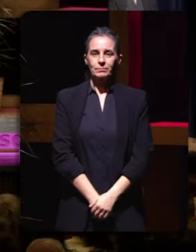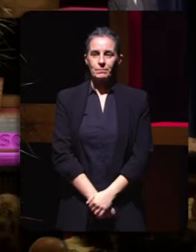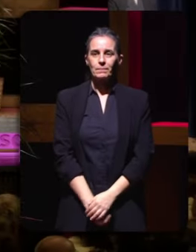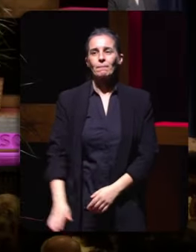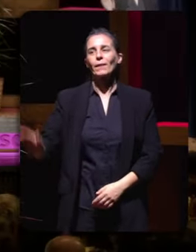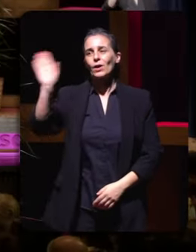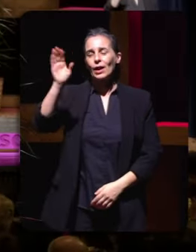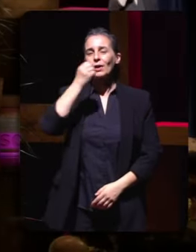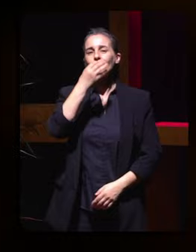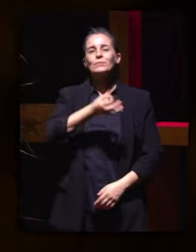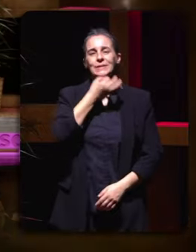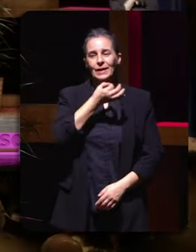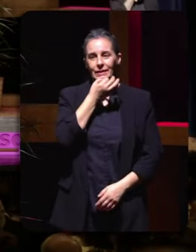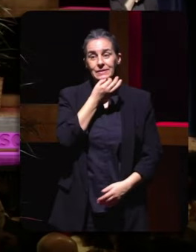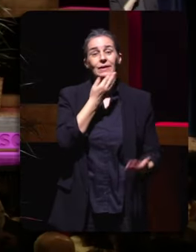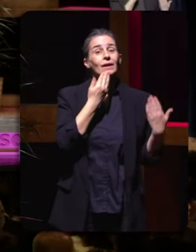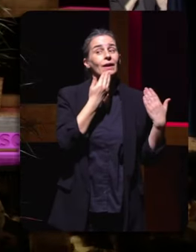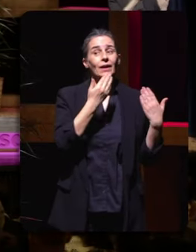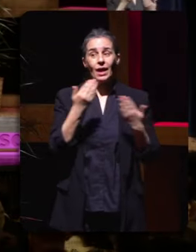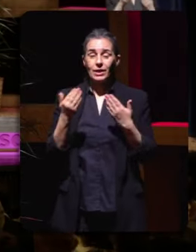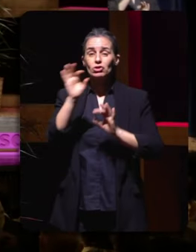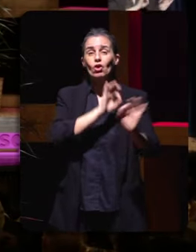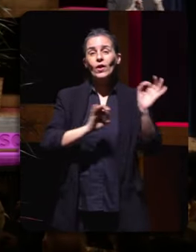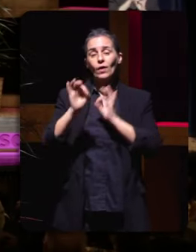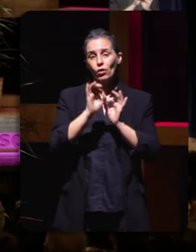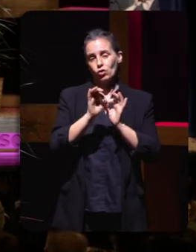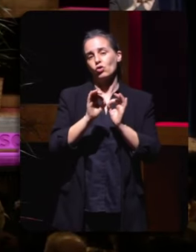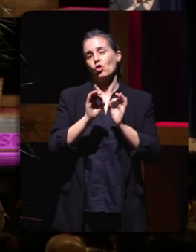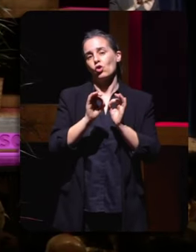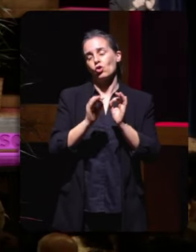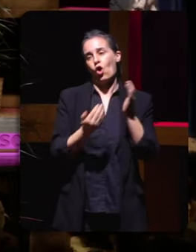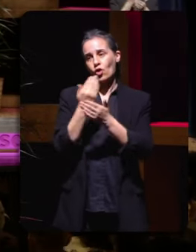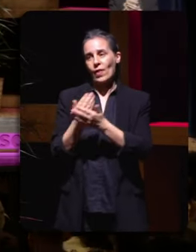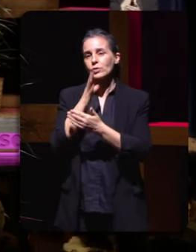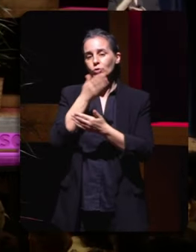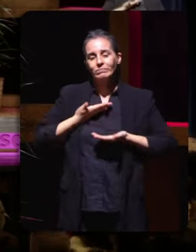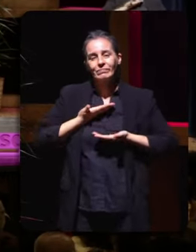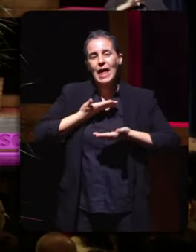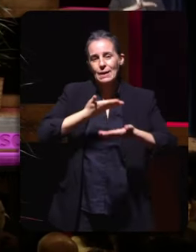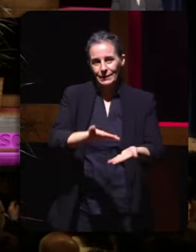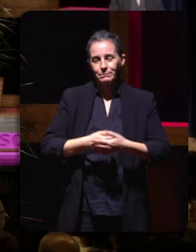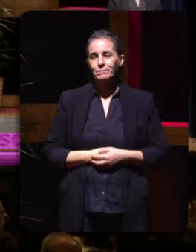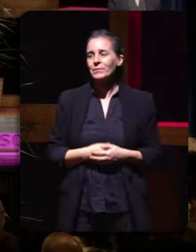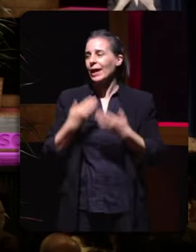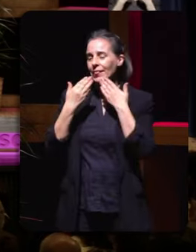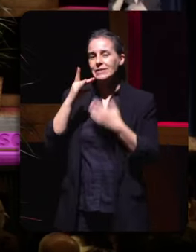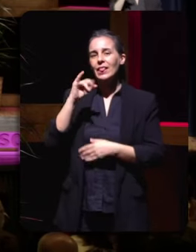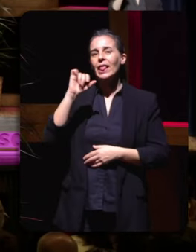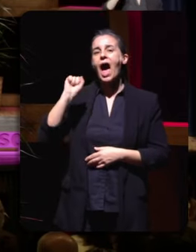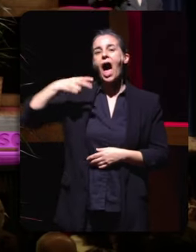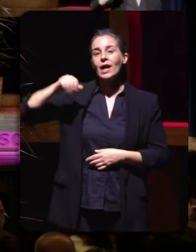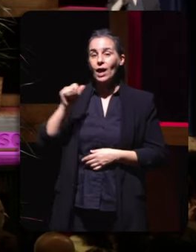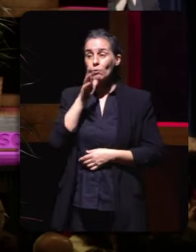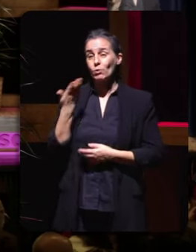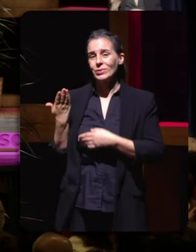Ola, boas tardes. Gracias a organización de estas jornadas por convidarme. Gracias, Diana, por esa